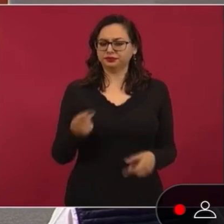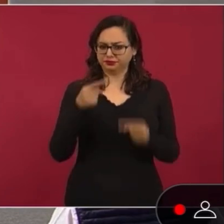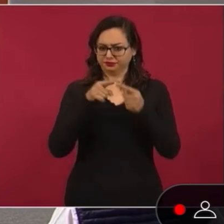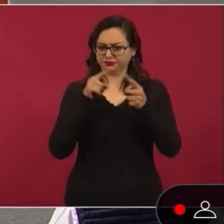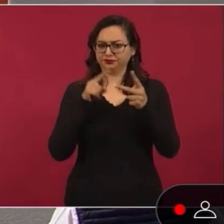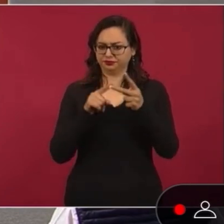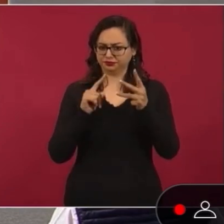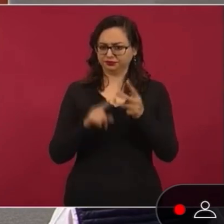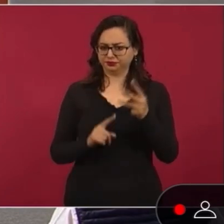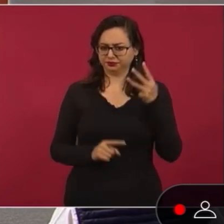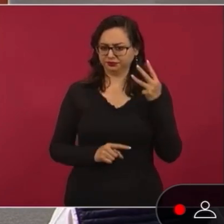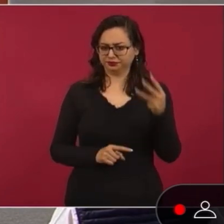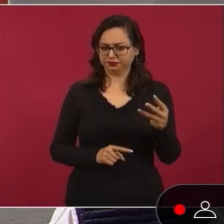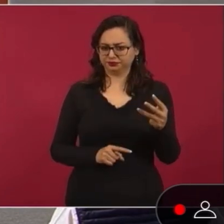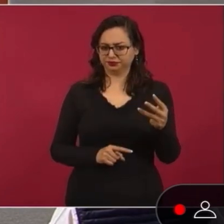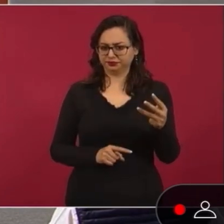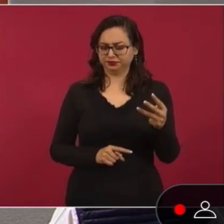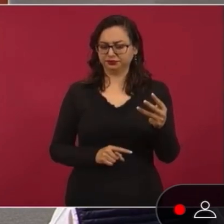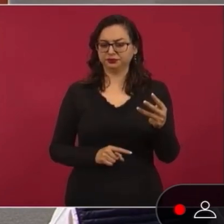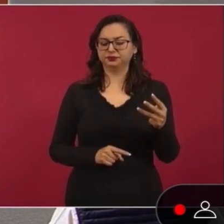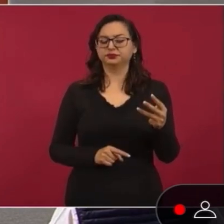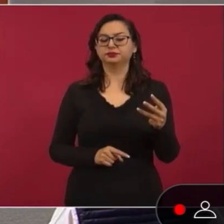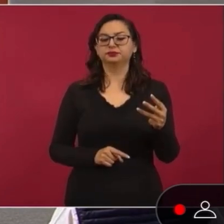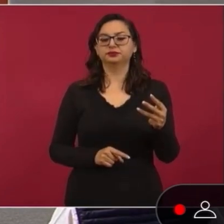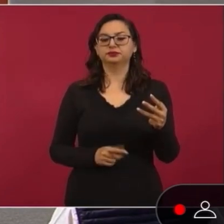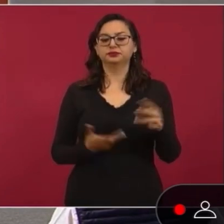cuando era secretario de Hacienda,